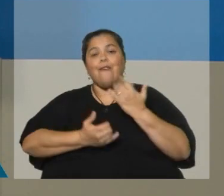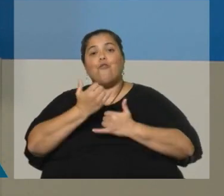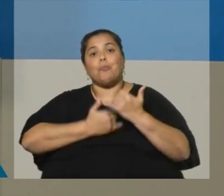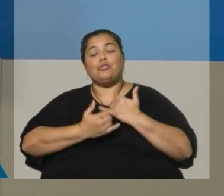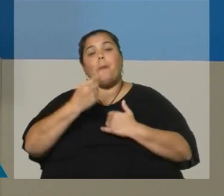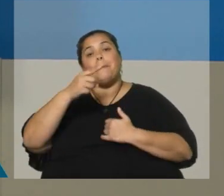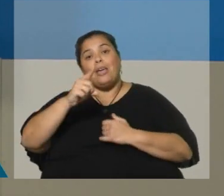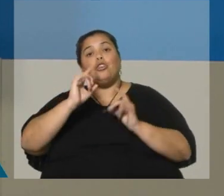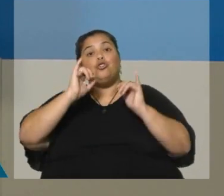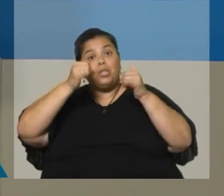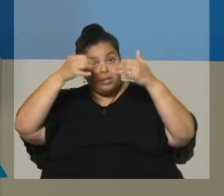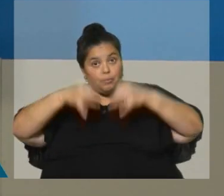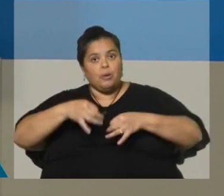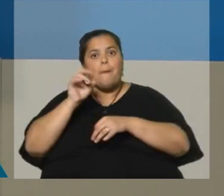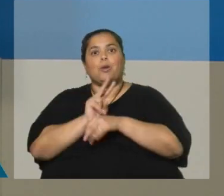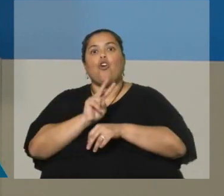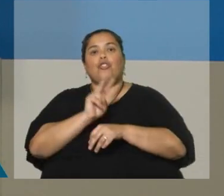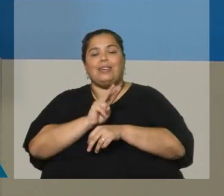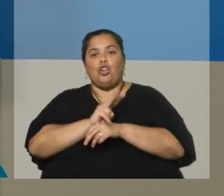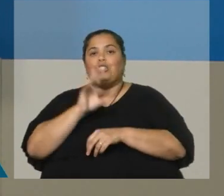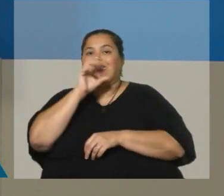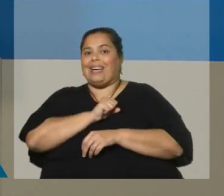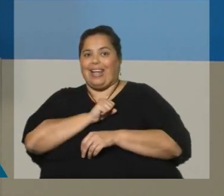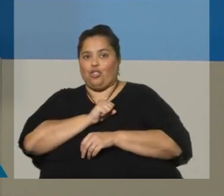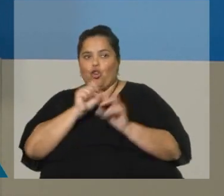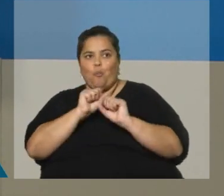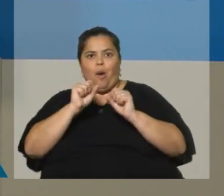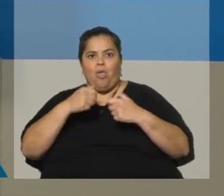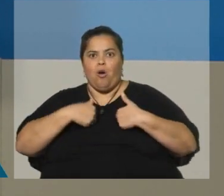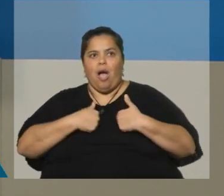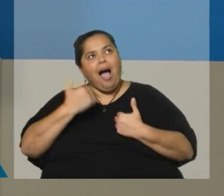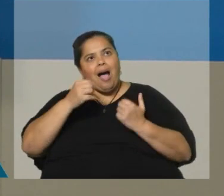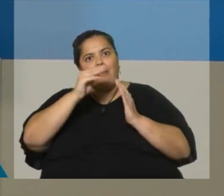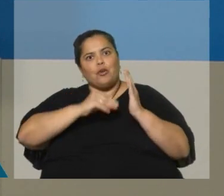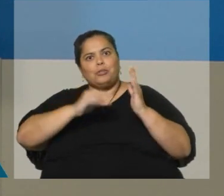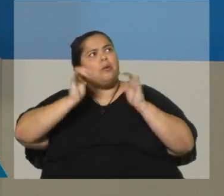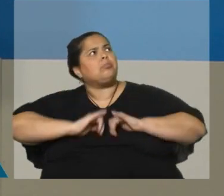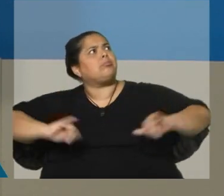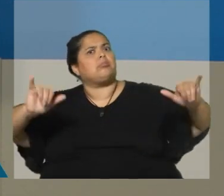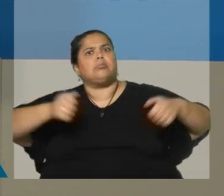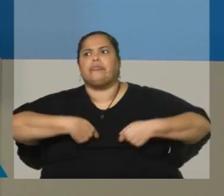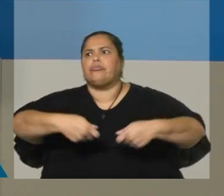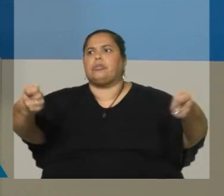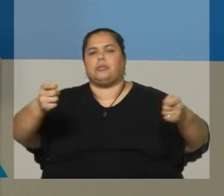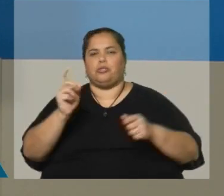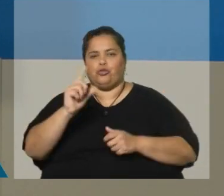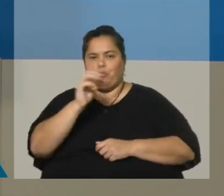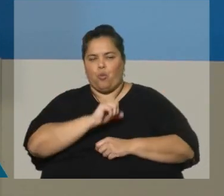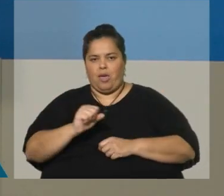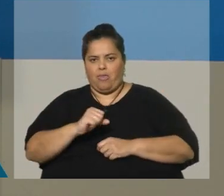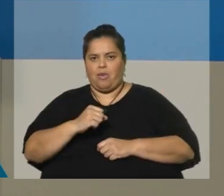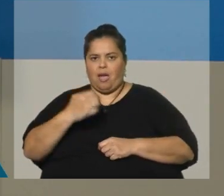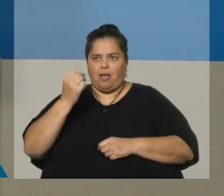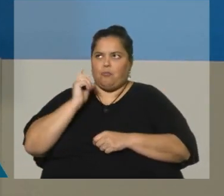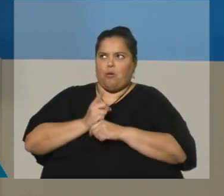métodos de protección, como mencioné hoy, y el secreto estadístico establecido en la Ley 16.616, también existe un dictamen de la Unidad de